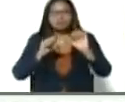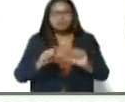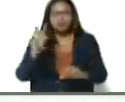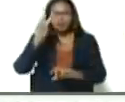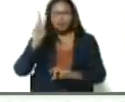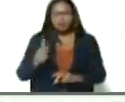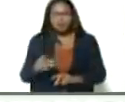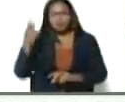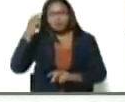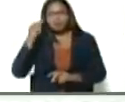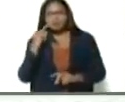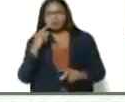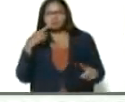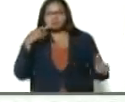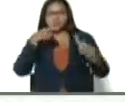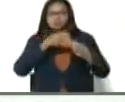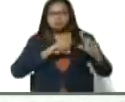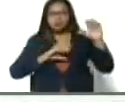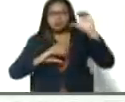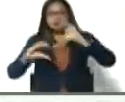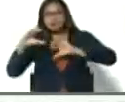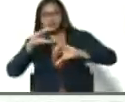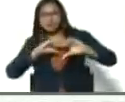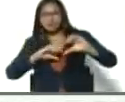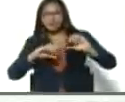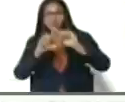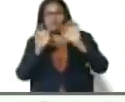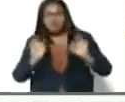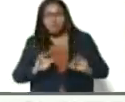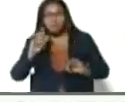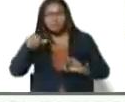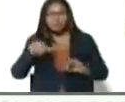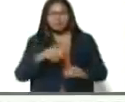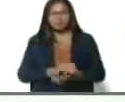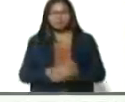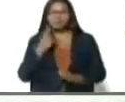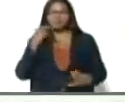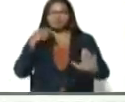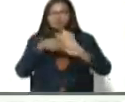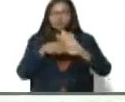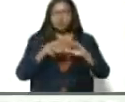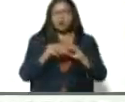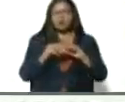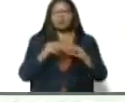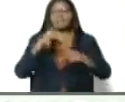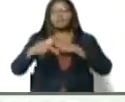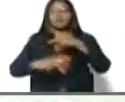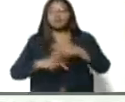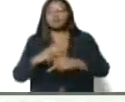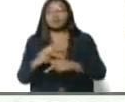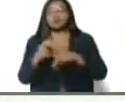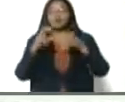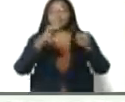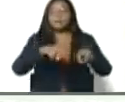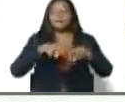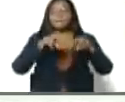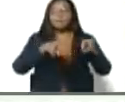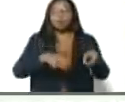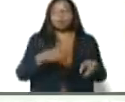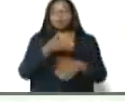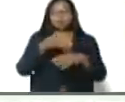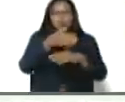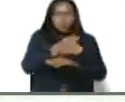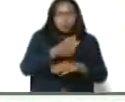en la conducción científica del frente de batalla agroproductivo. Necesitamos una conducción